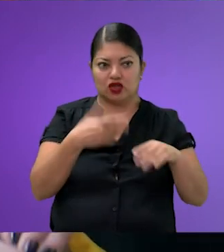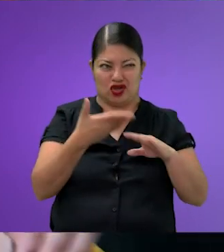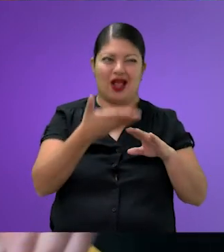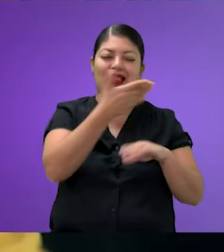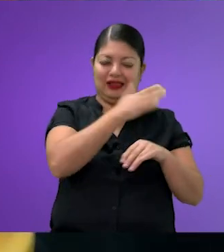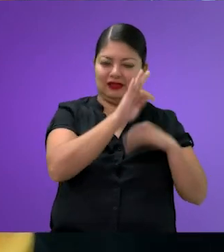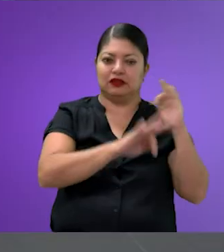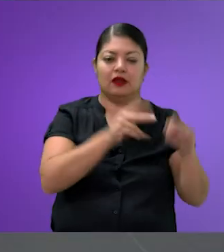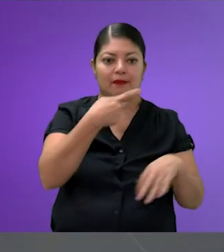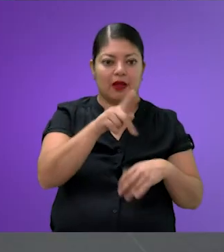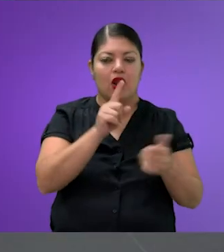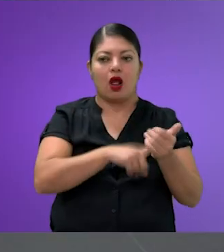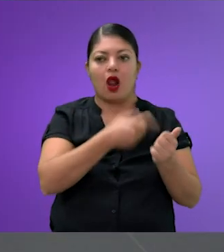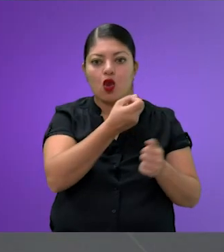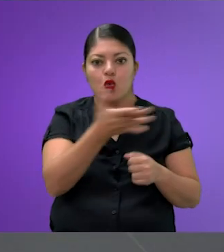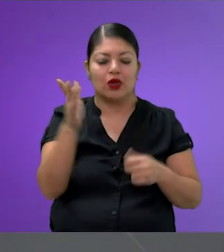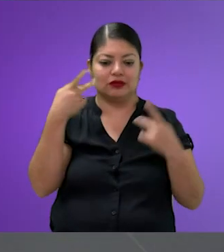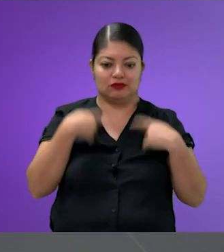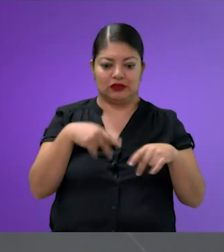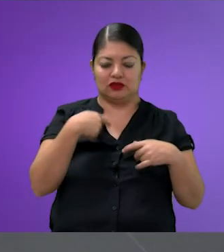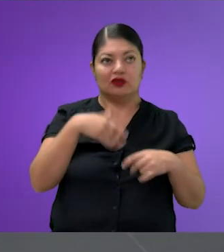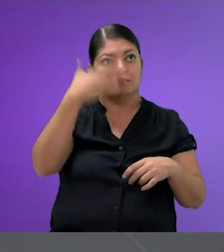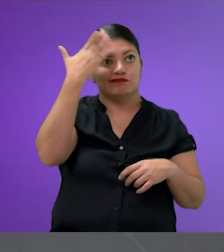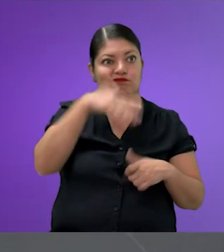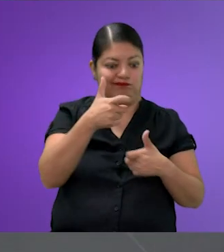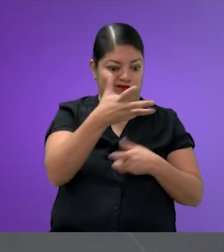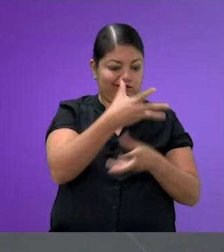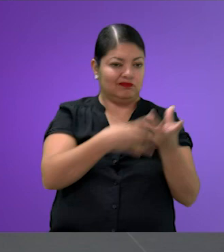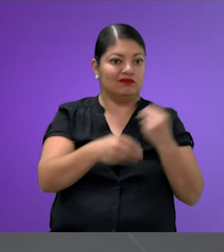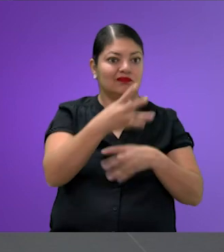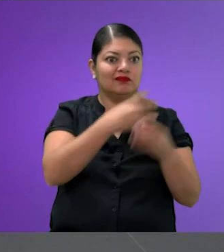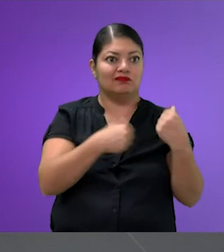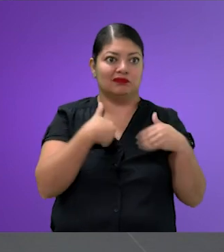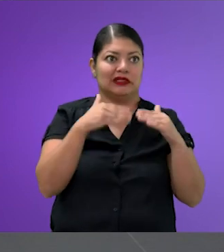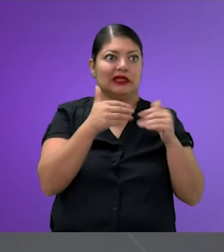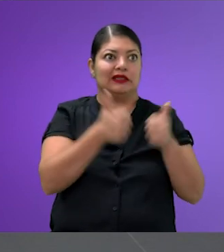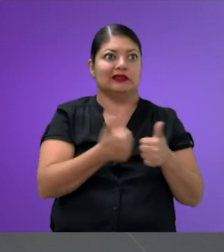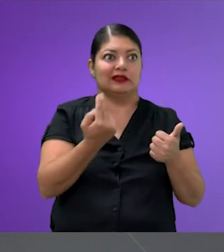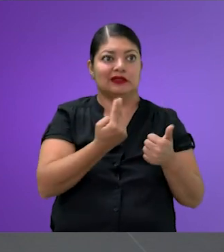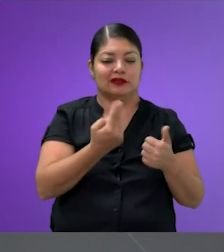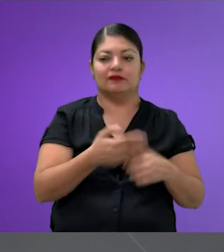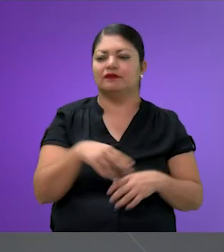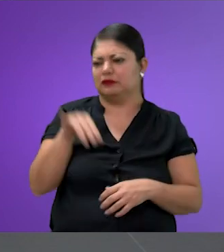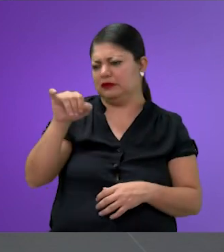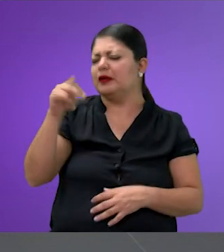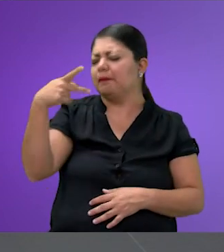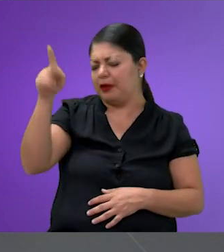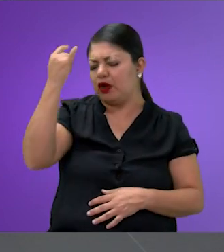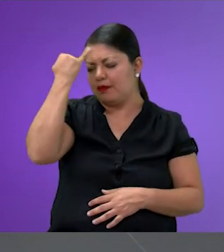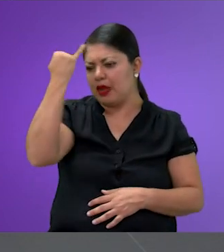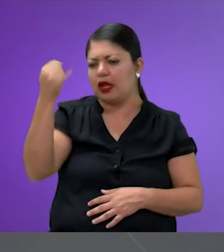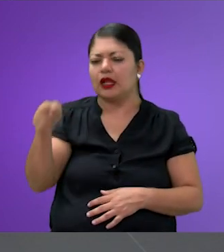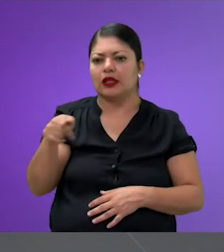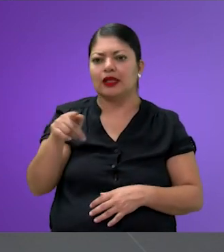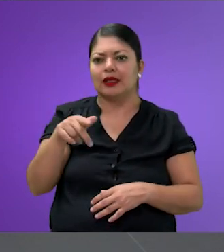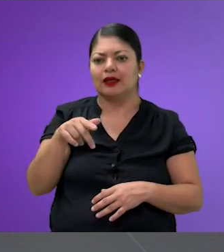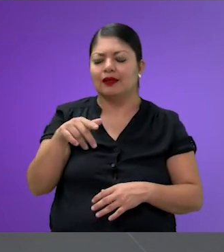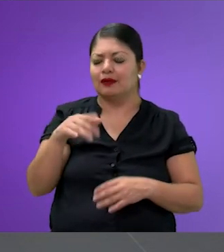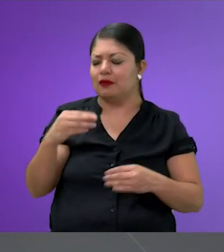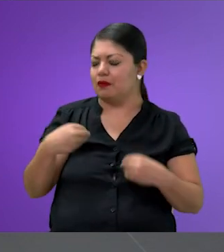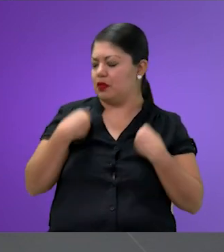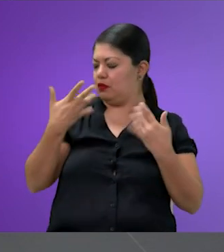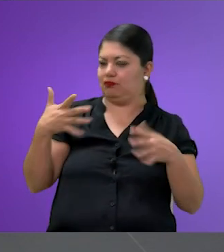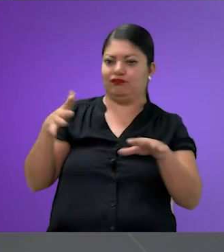pero ahí aprendimos muchos a solventarnos con lo que hacíamos en casa. Sí, pero imagínate que tú de la noche a la mañana te cambia la vida